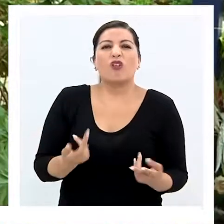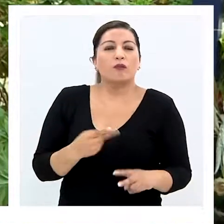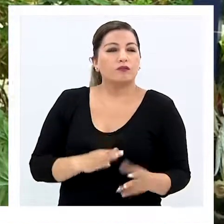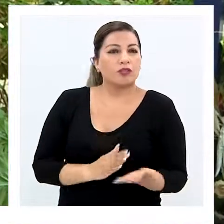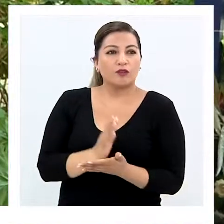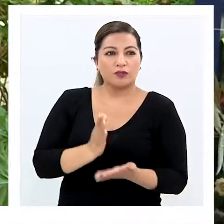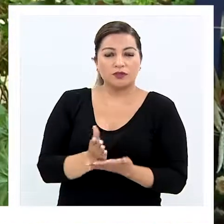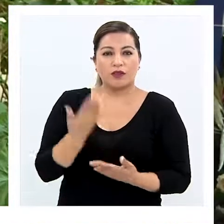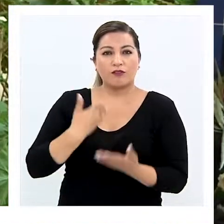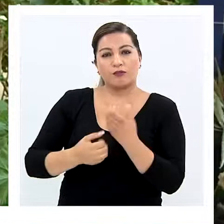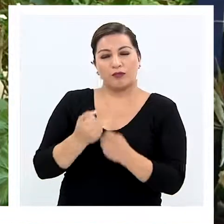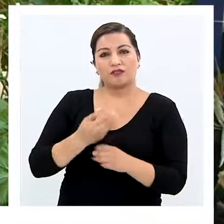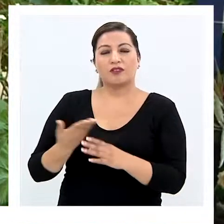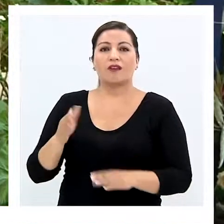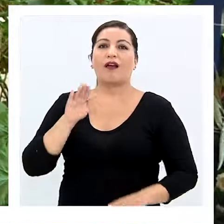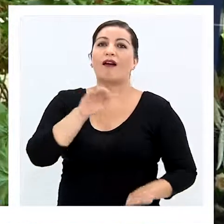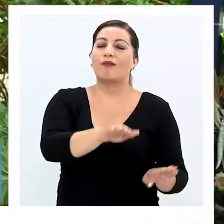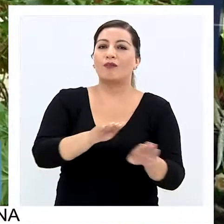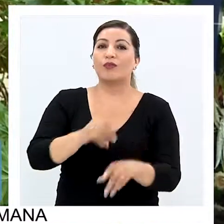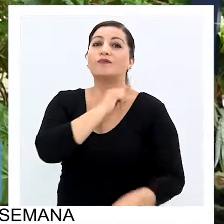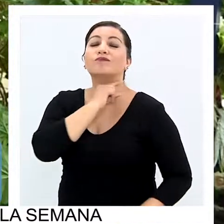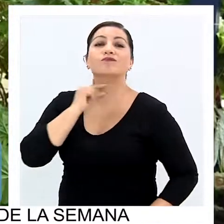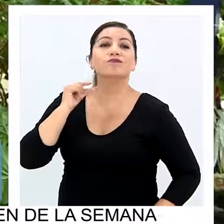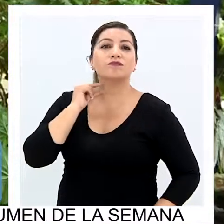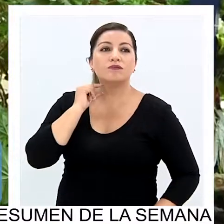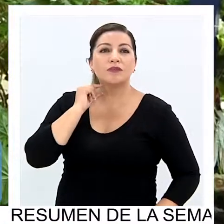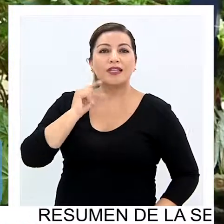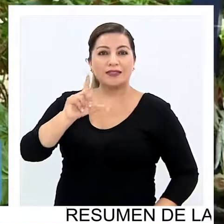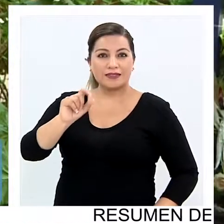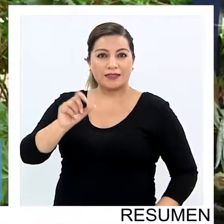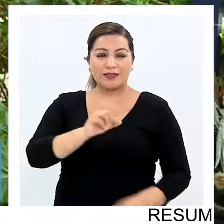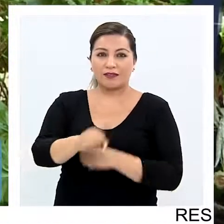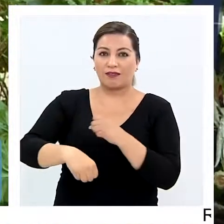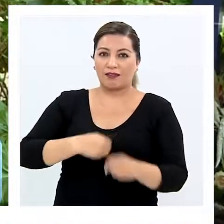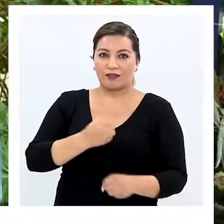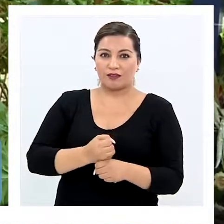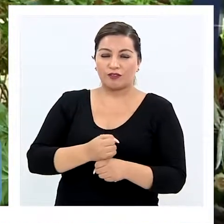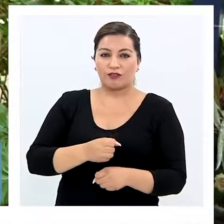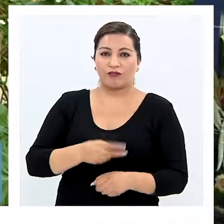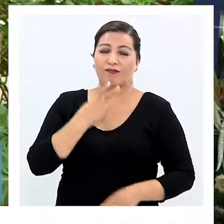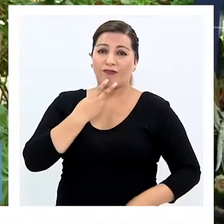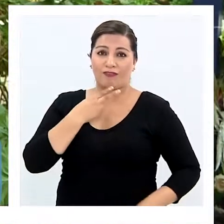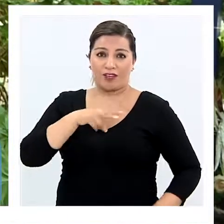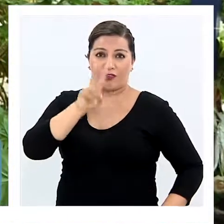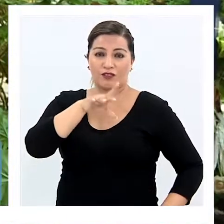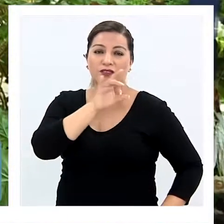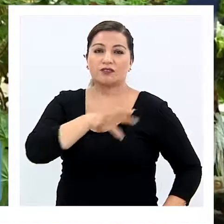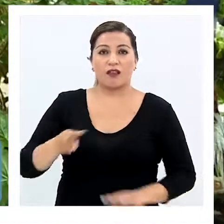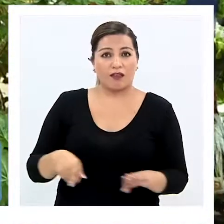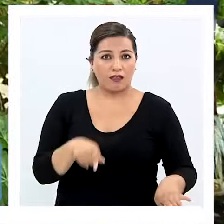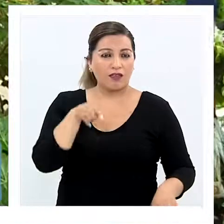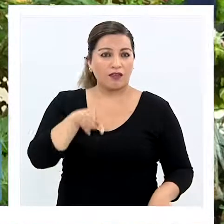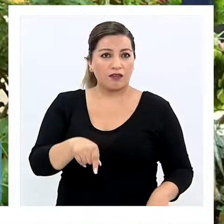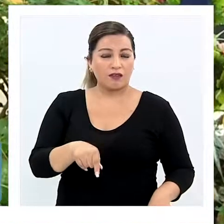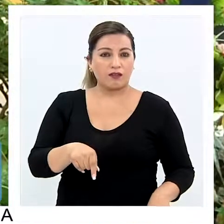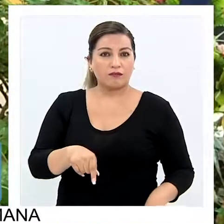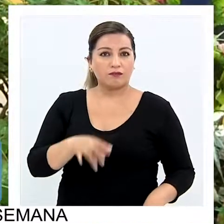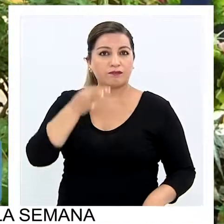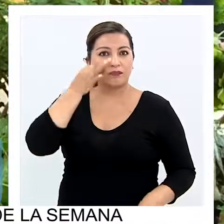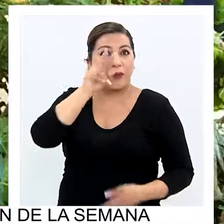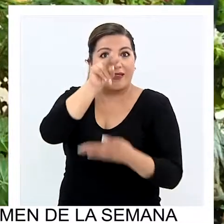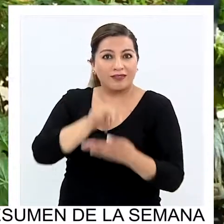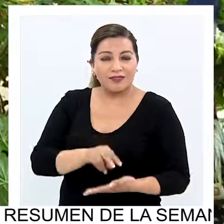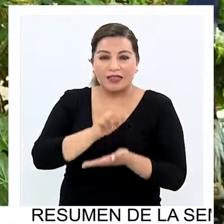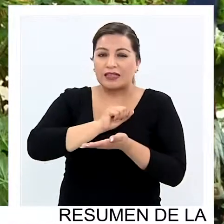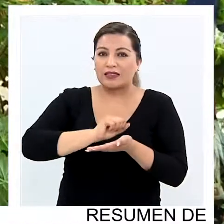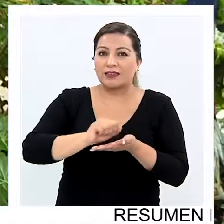apoyando a los padres Oblato en los 70 años de su presencia en el norte de Chile. Y a partir de ahí, como testimonio de su